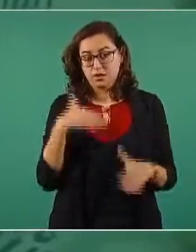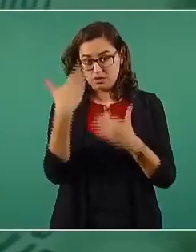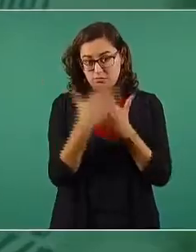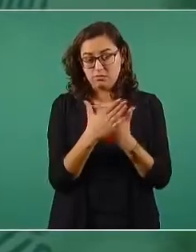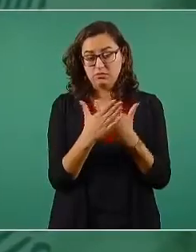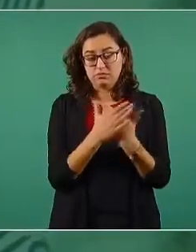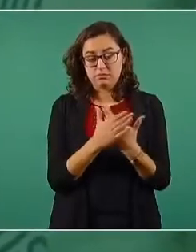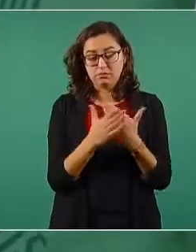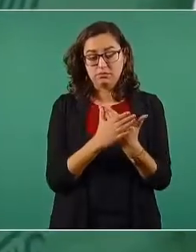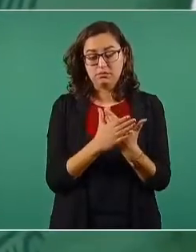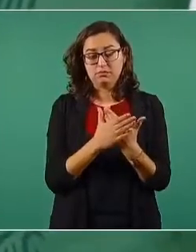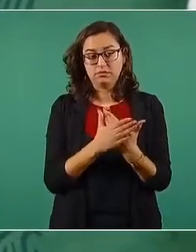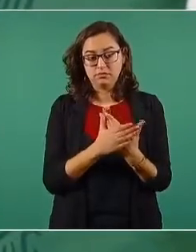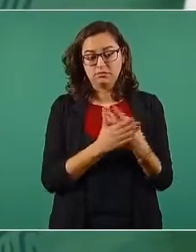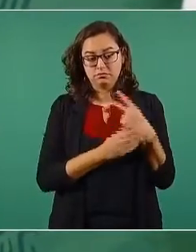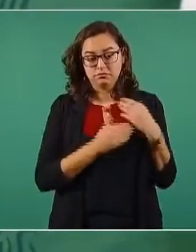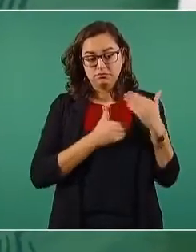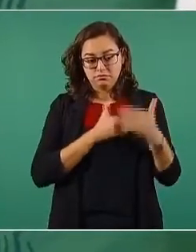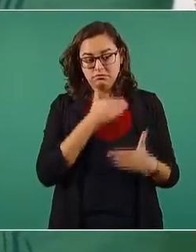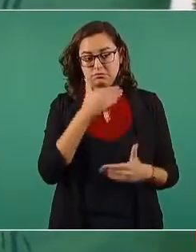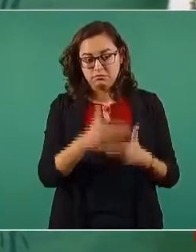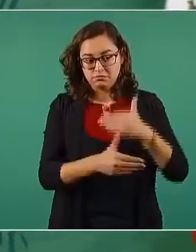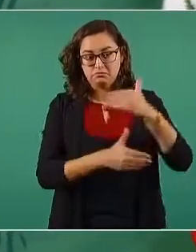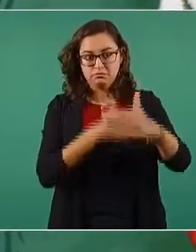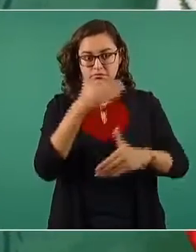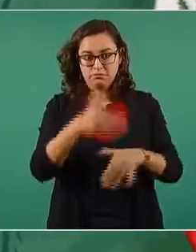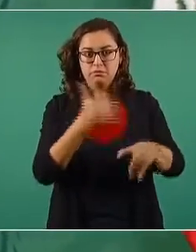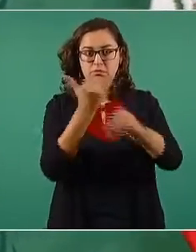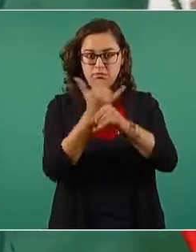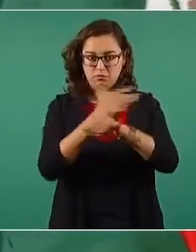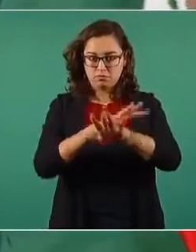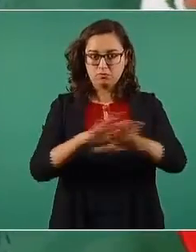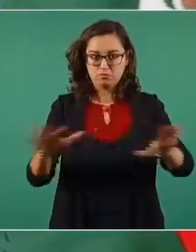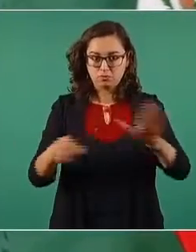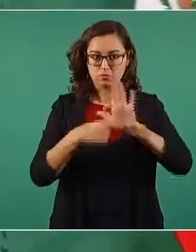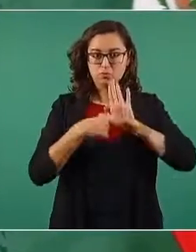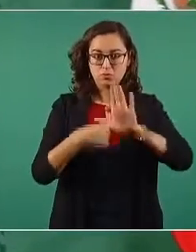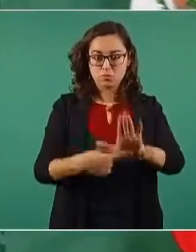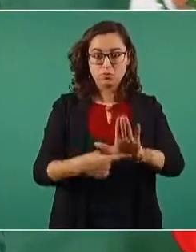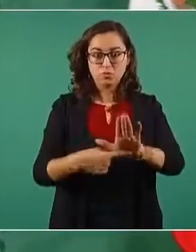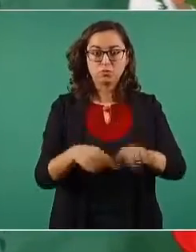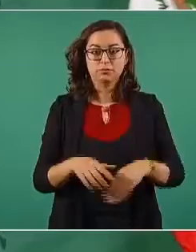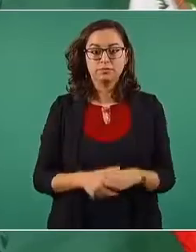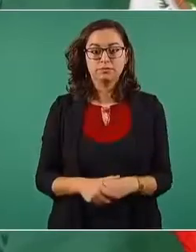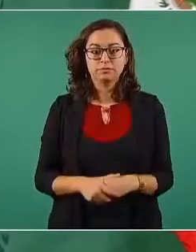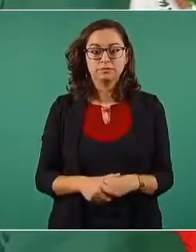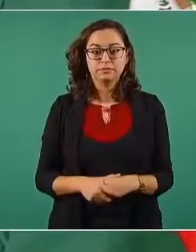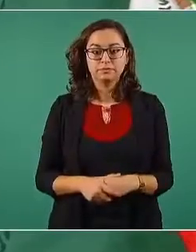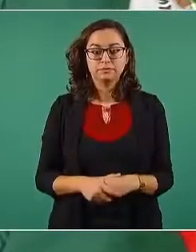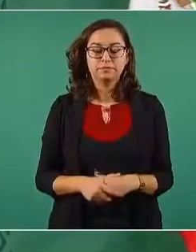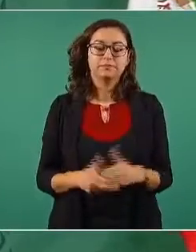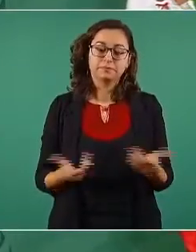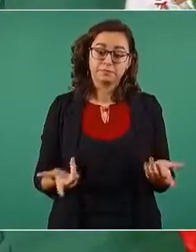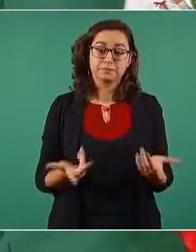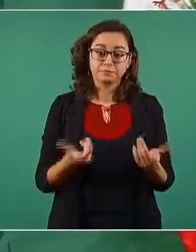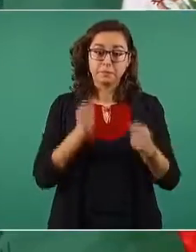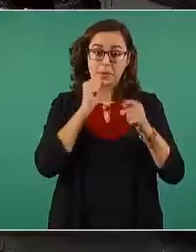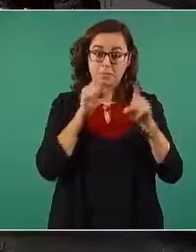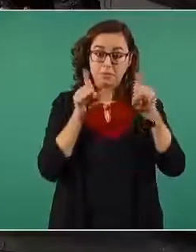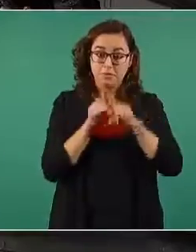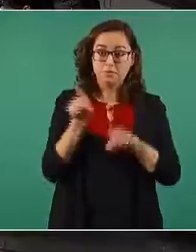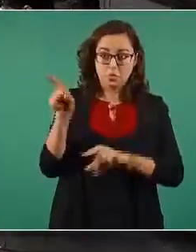vamos a dar a conocer el programa. Y desde luego, en el caso que estás planteando.